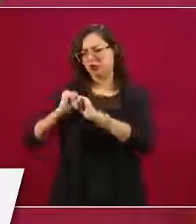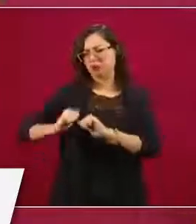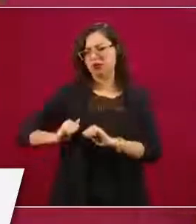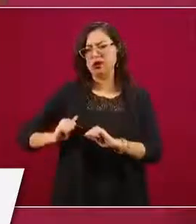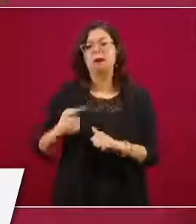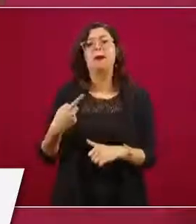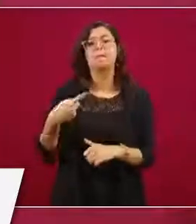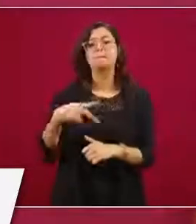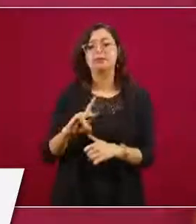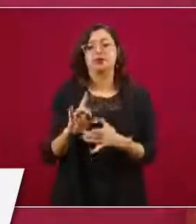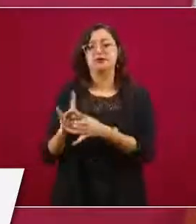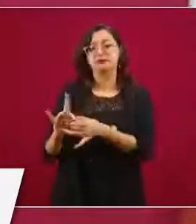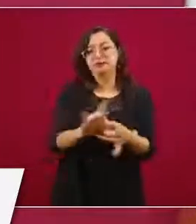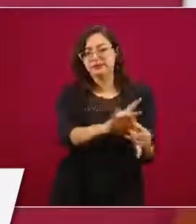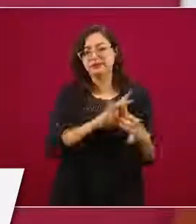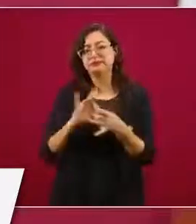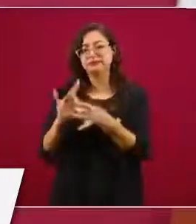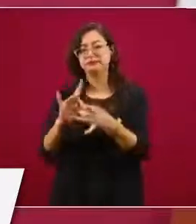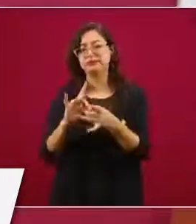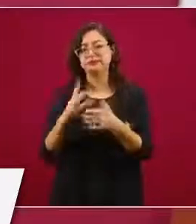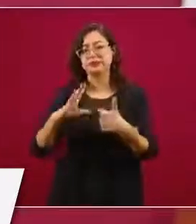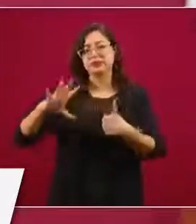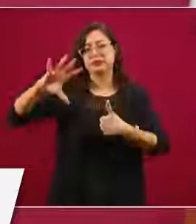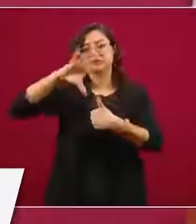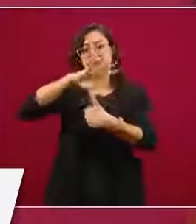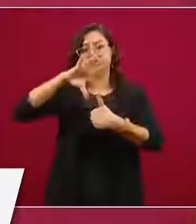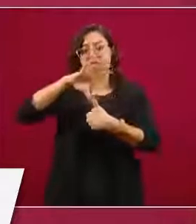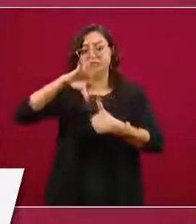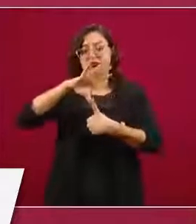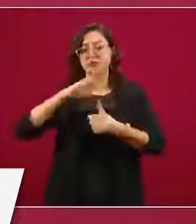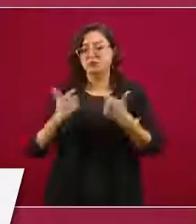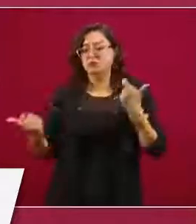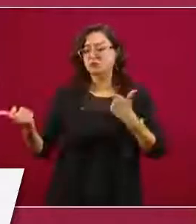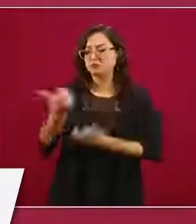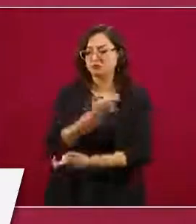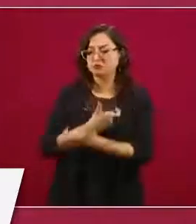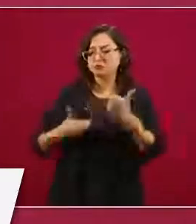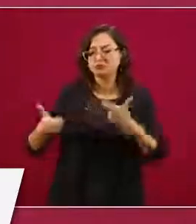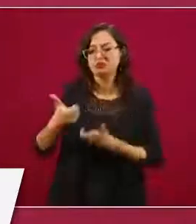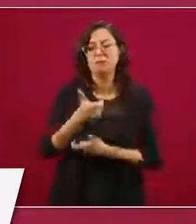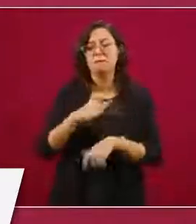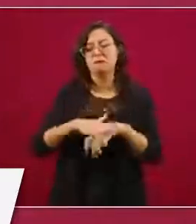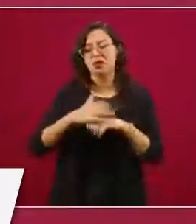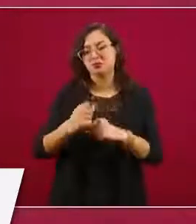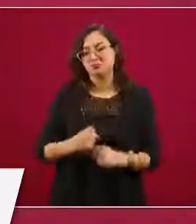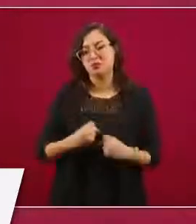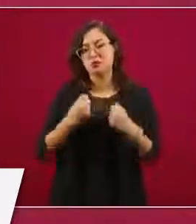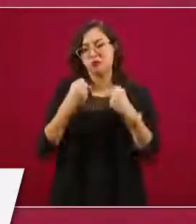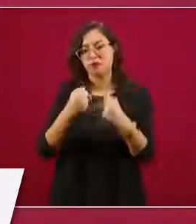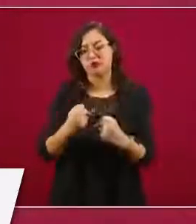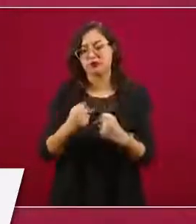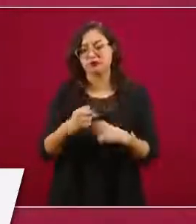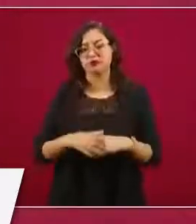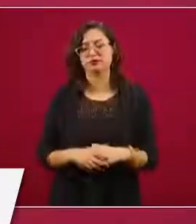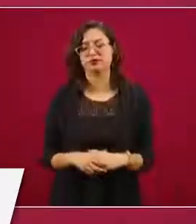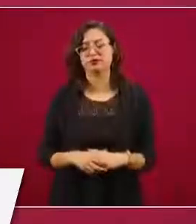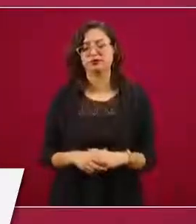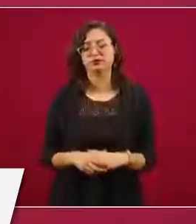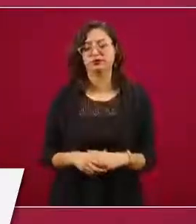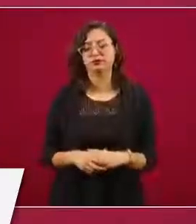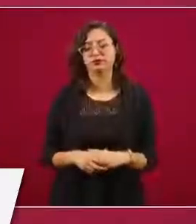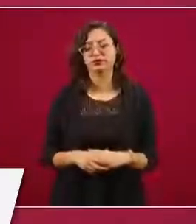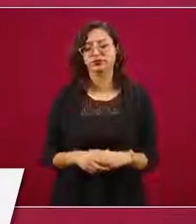fortalecernos como región productiva, económica, comercial